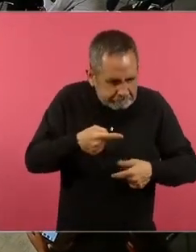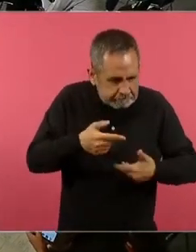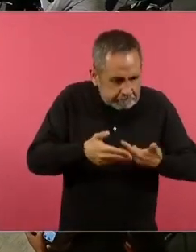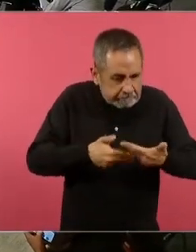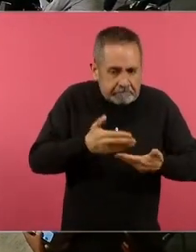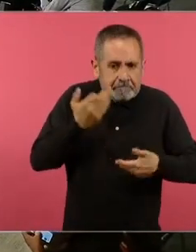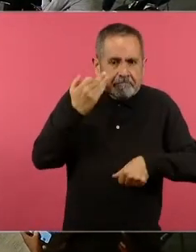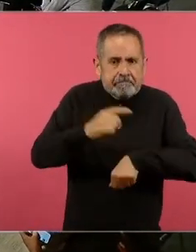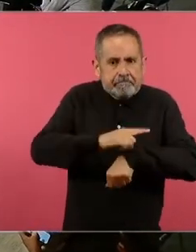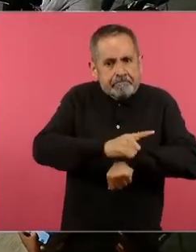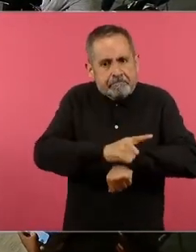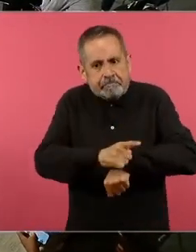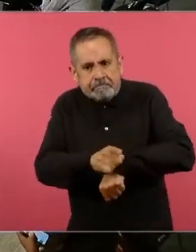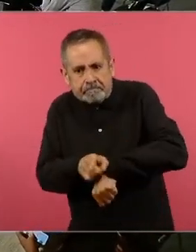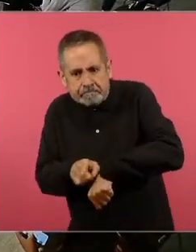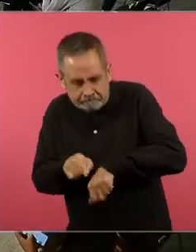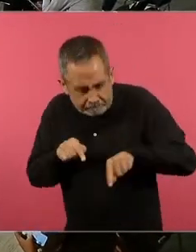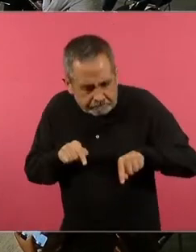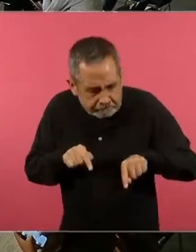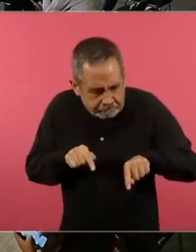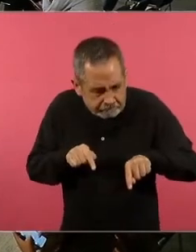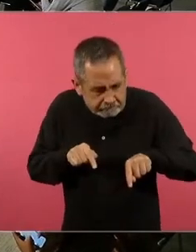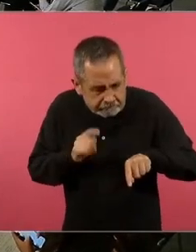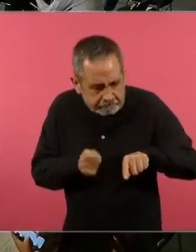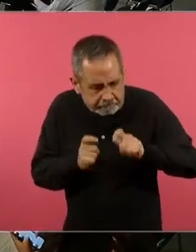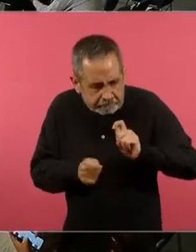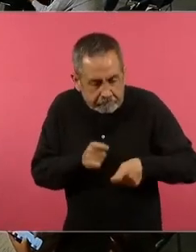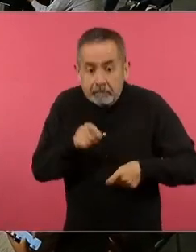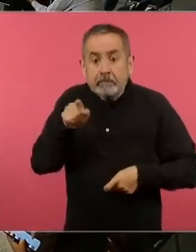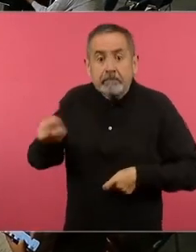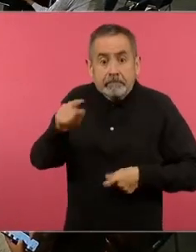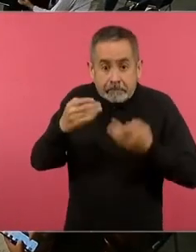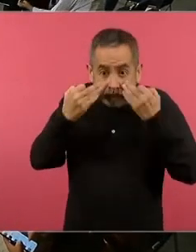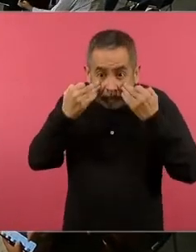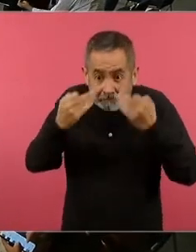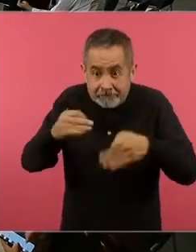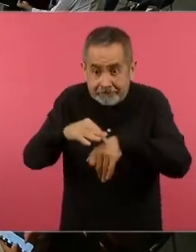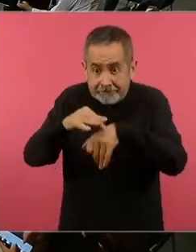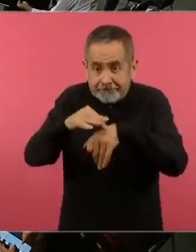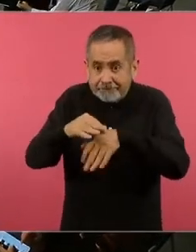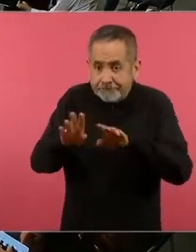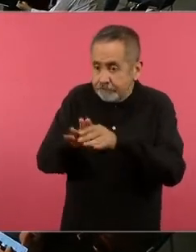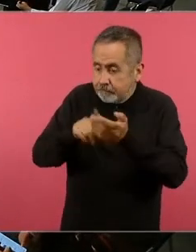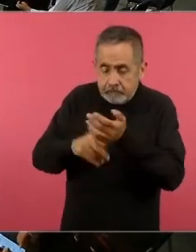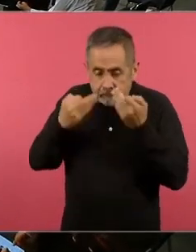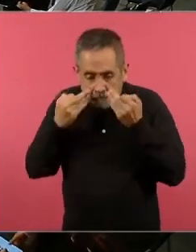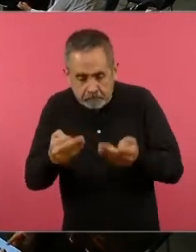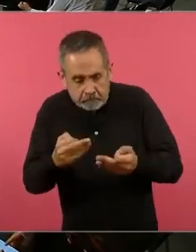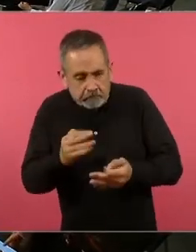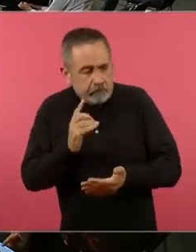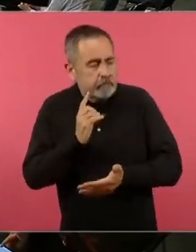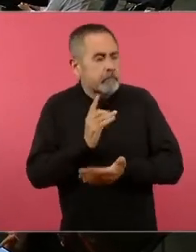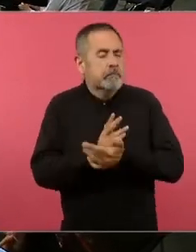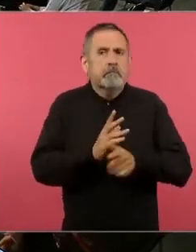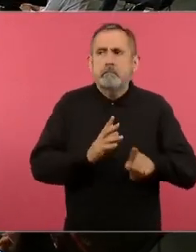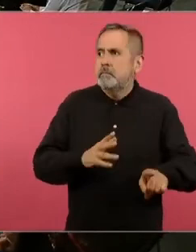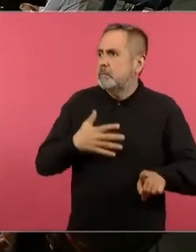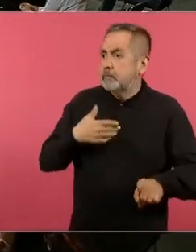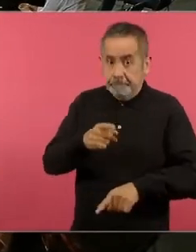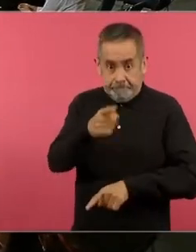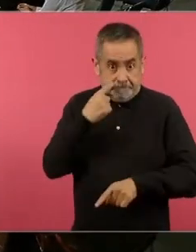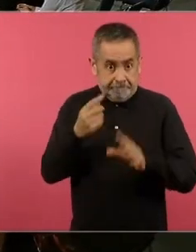alimentos de suerte que de alguna manera pueda él posteriormente esta parte es muy